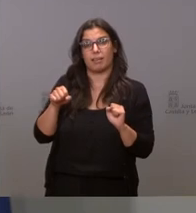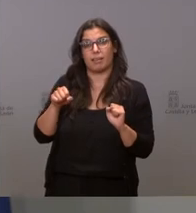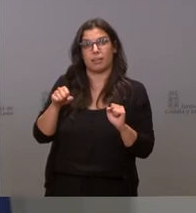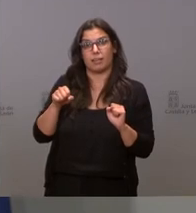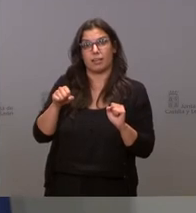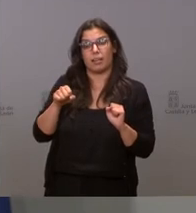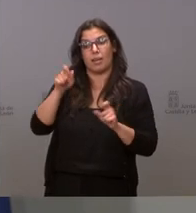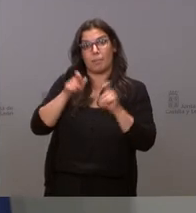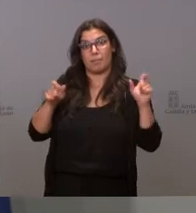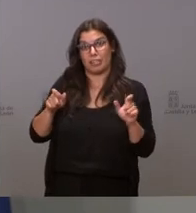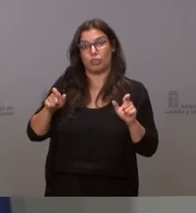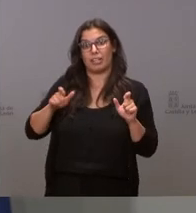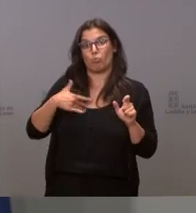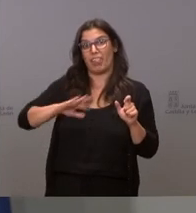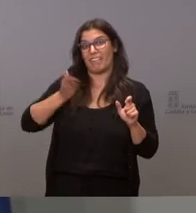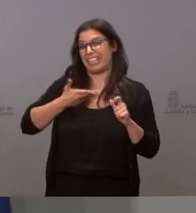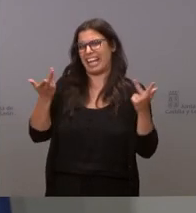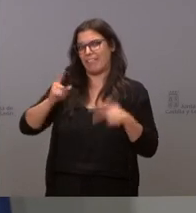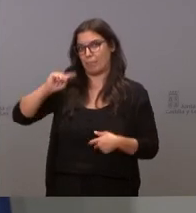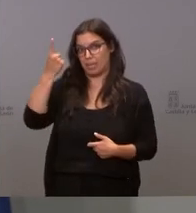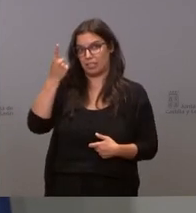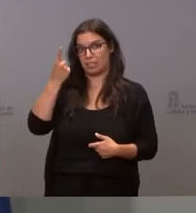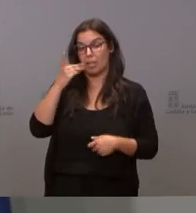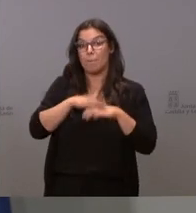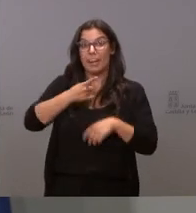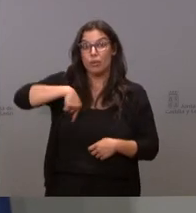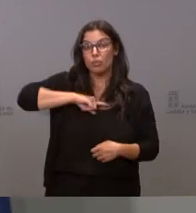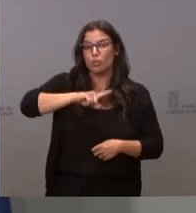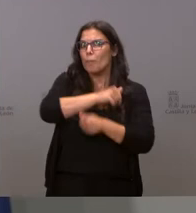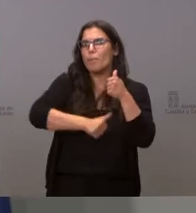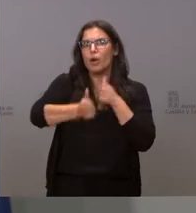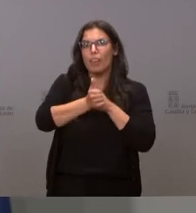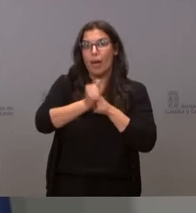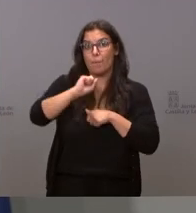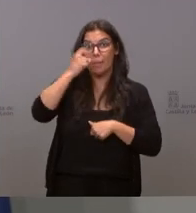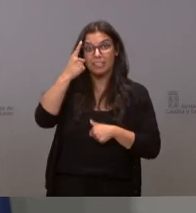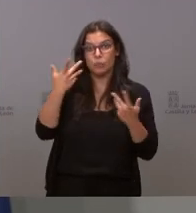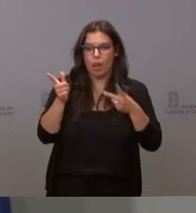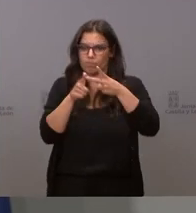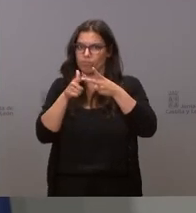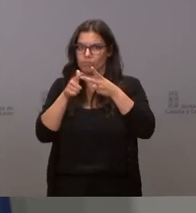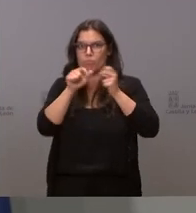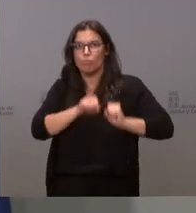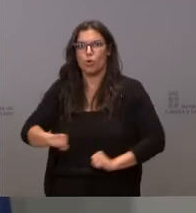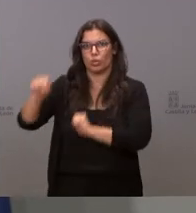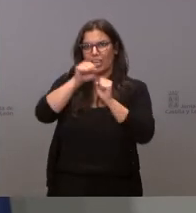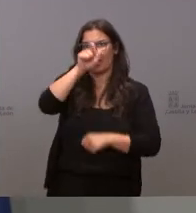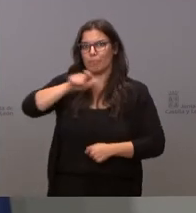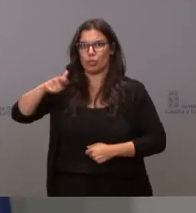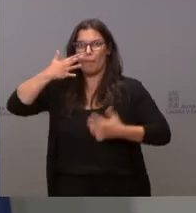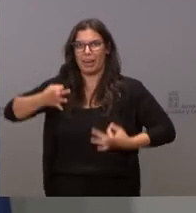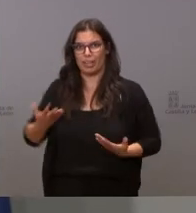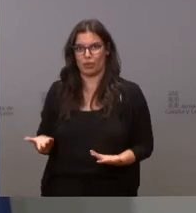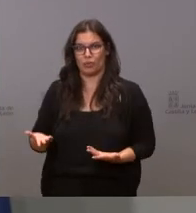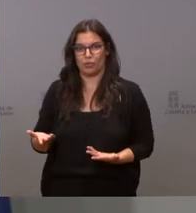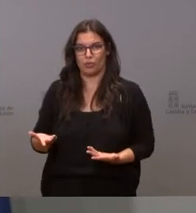letalidad de la enfermedad grave para nosotros es mucho más prioritario proteger a la población que corre más riesgo de